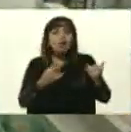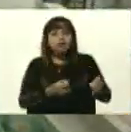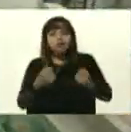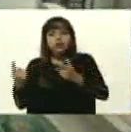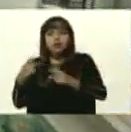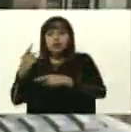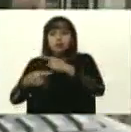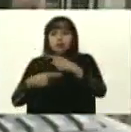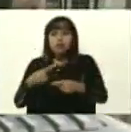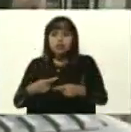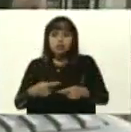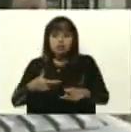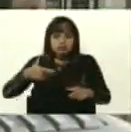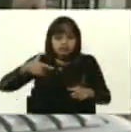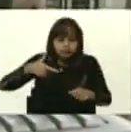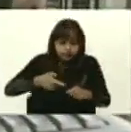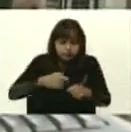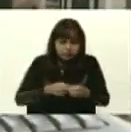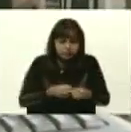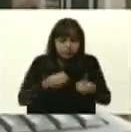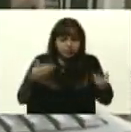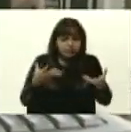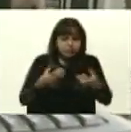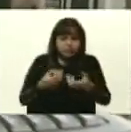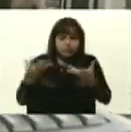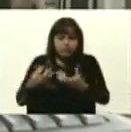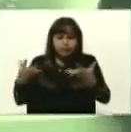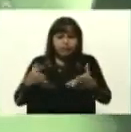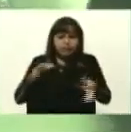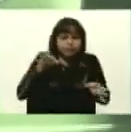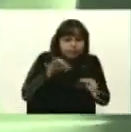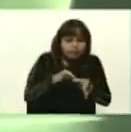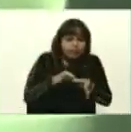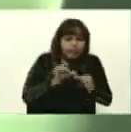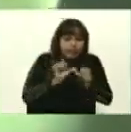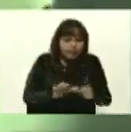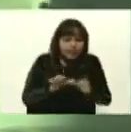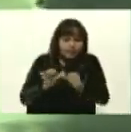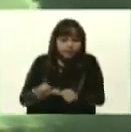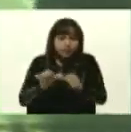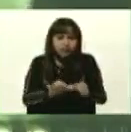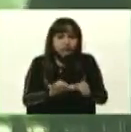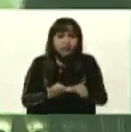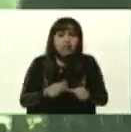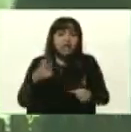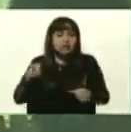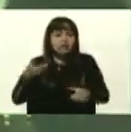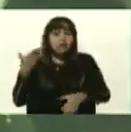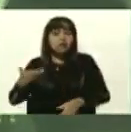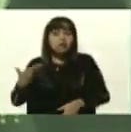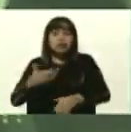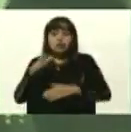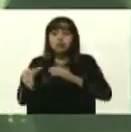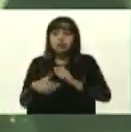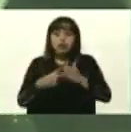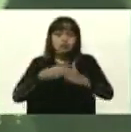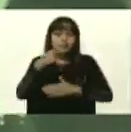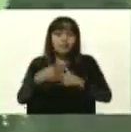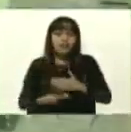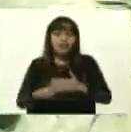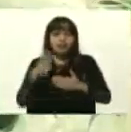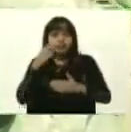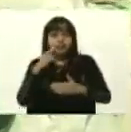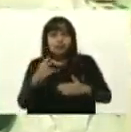de soldadura, ¿no? Es muy importante, muy importante porque todo este programa que podemos ver aquí, todas estas